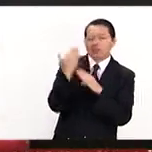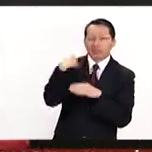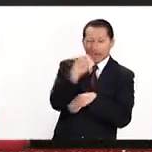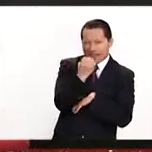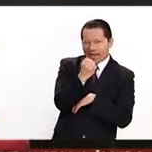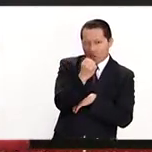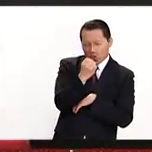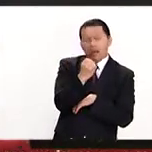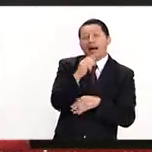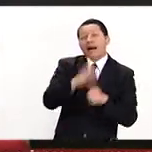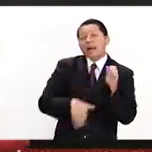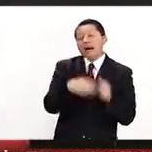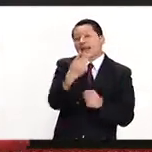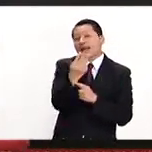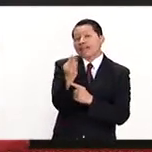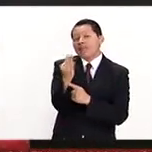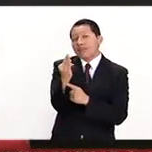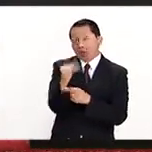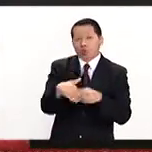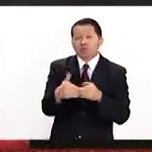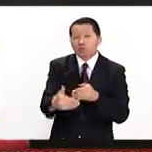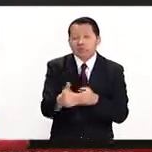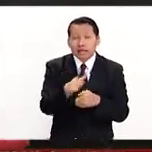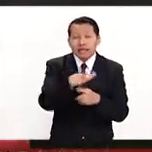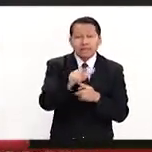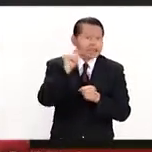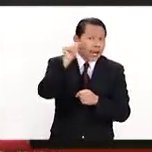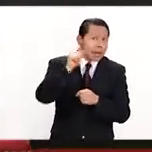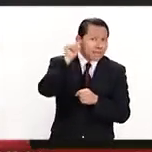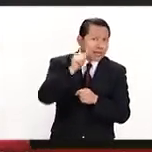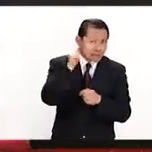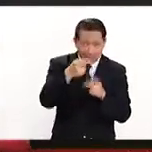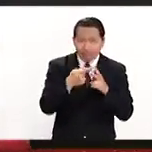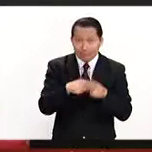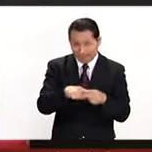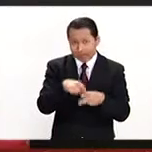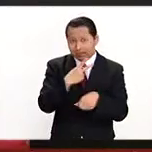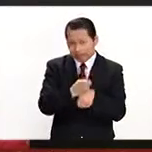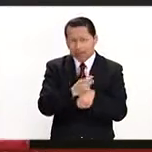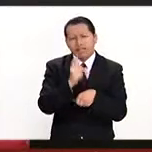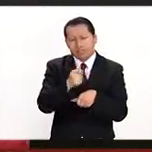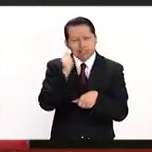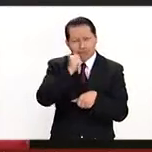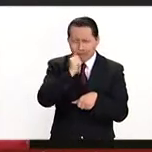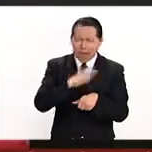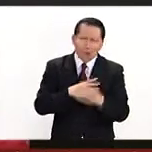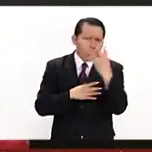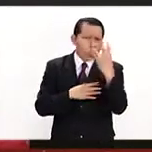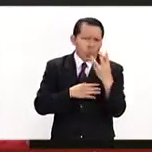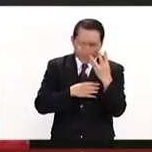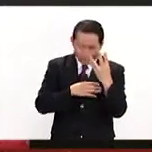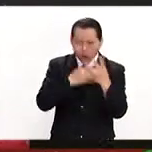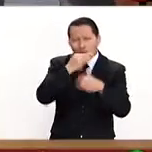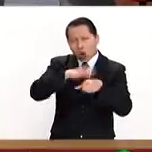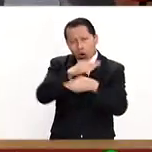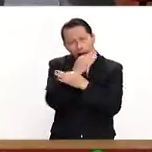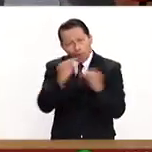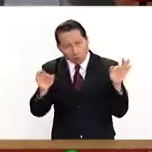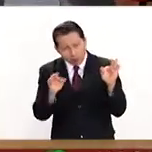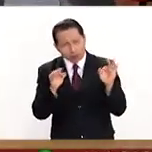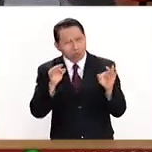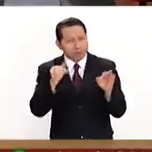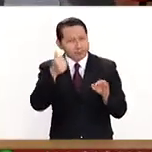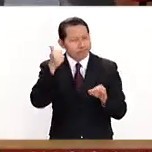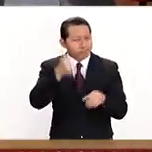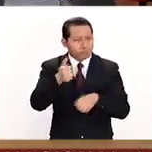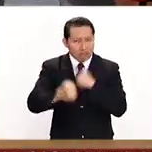3 de febrero, la siguiente va a iniciar el 17 de abril. Entonces, son cuatro convocatorias que estamos lanzando al año, aquí lo